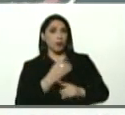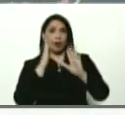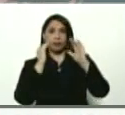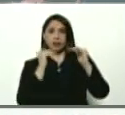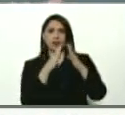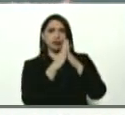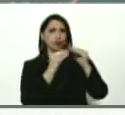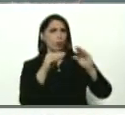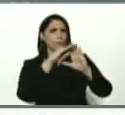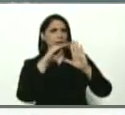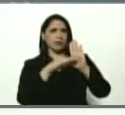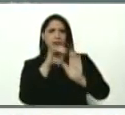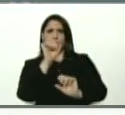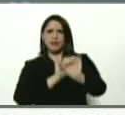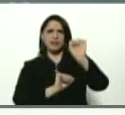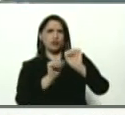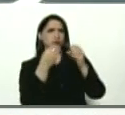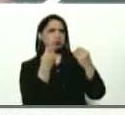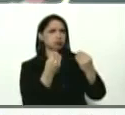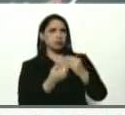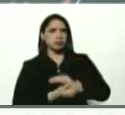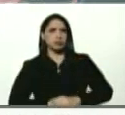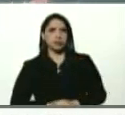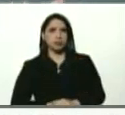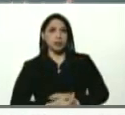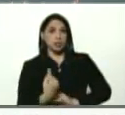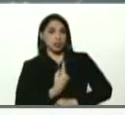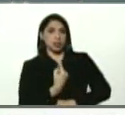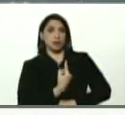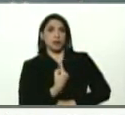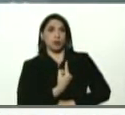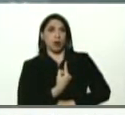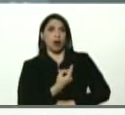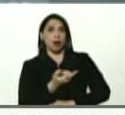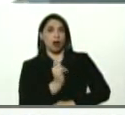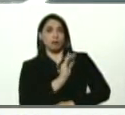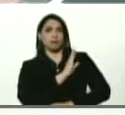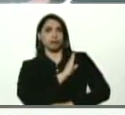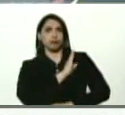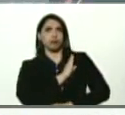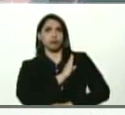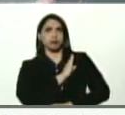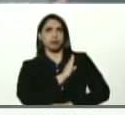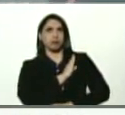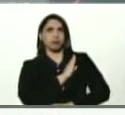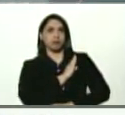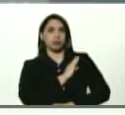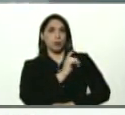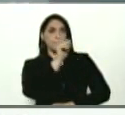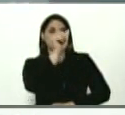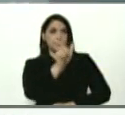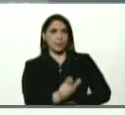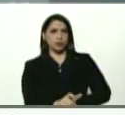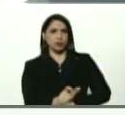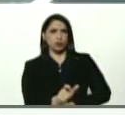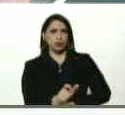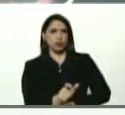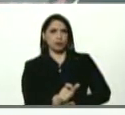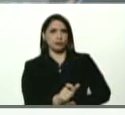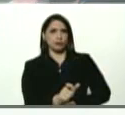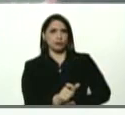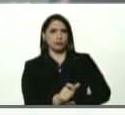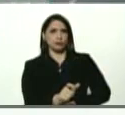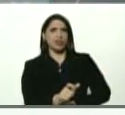medidas de prevención individuales que corresponden. Este es una persona que está, es del